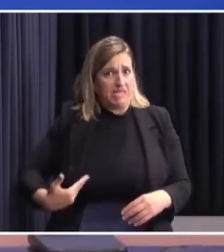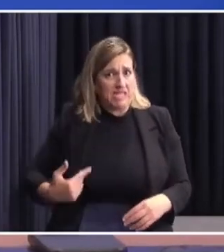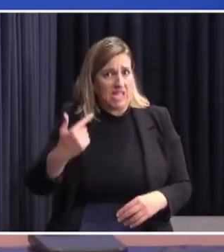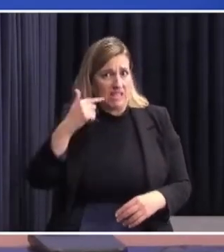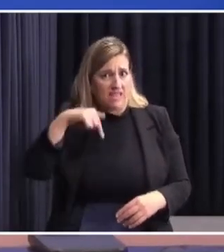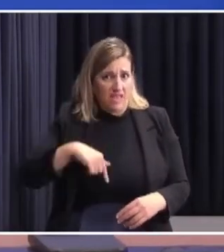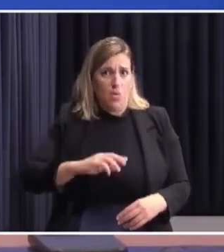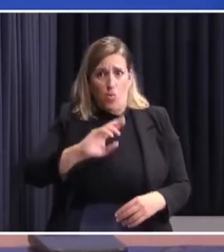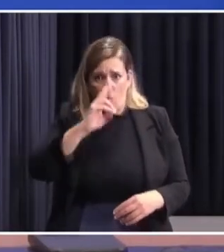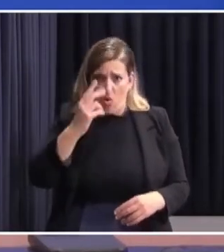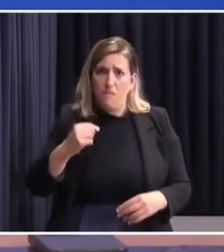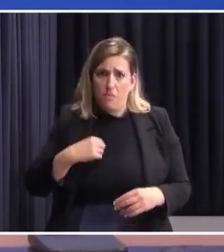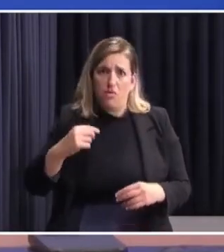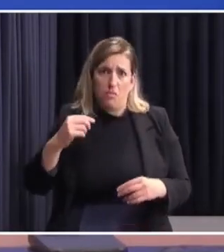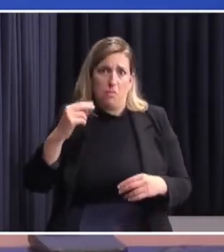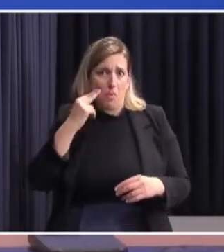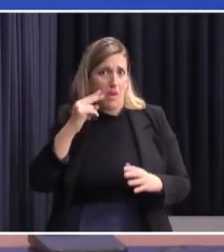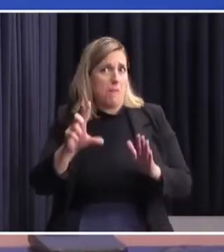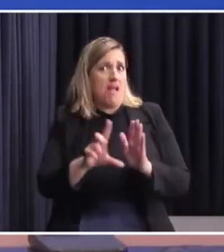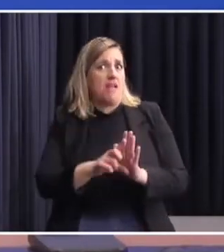por actos reñidos con la ley.